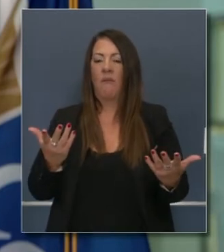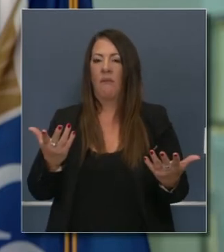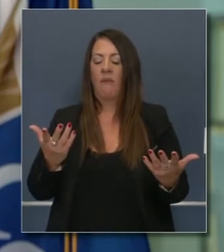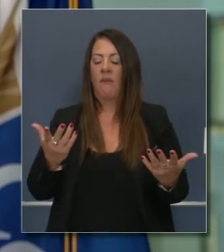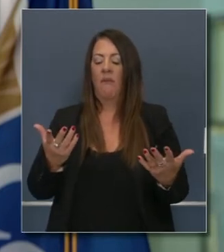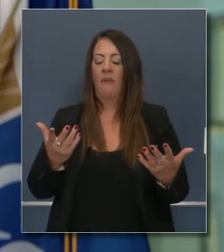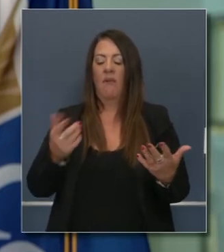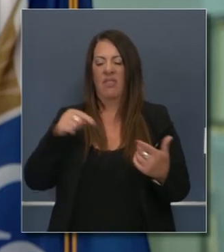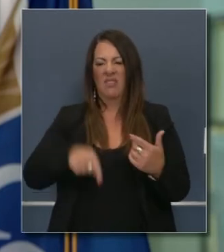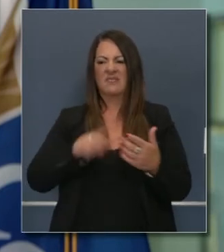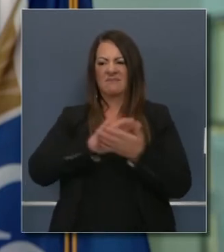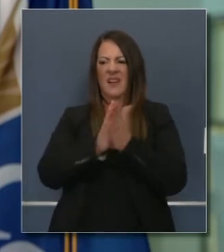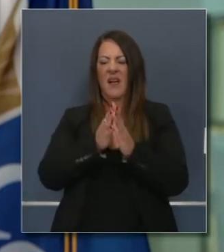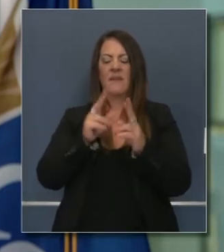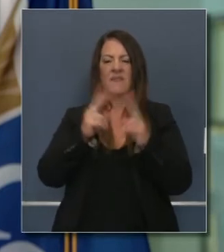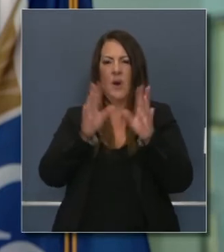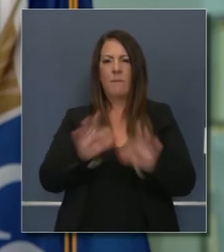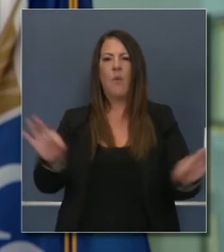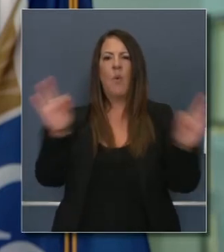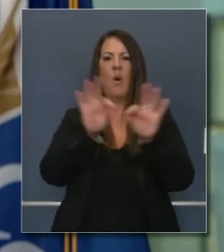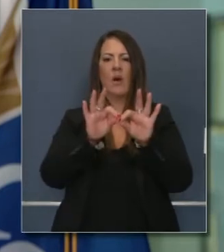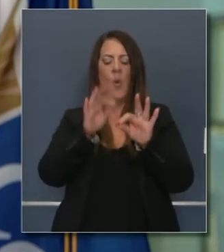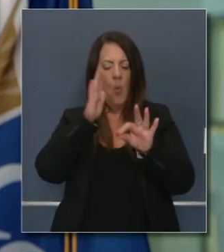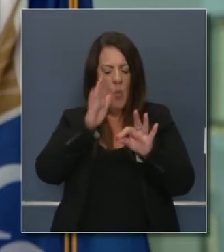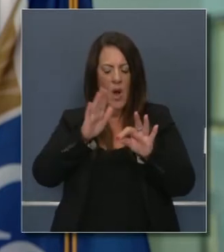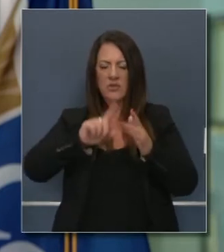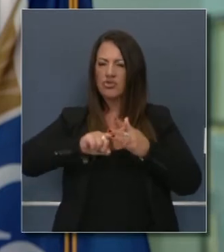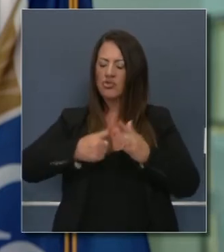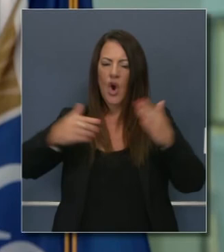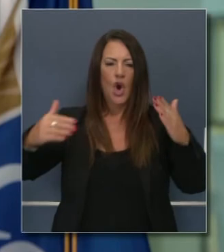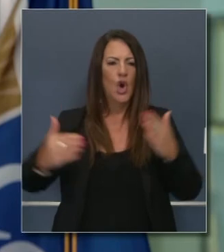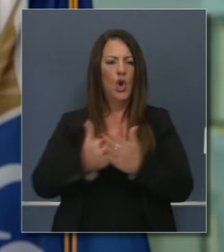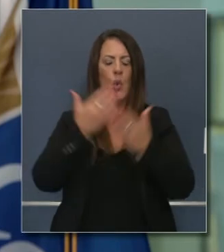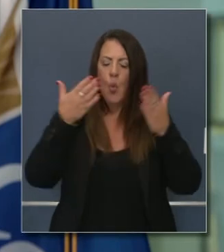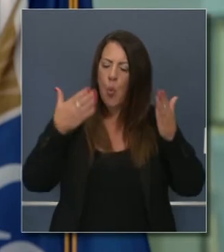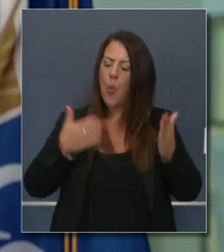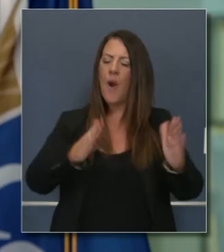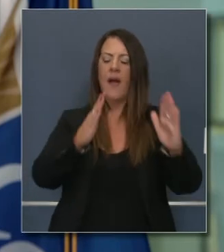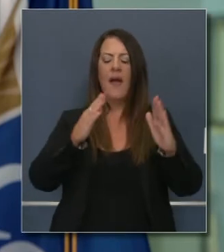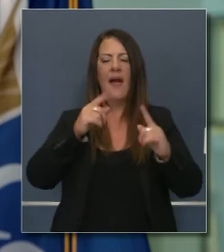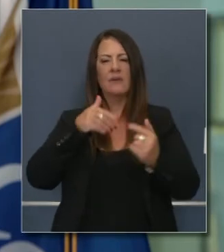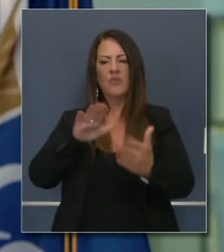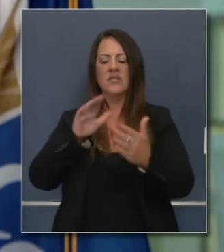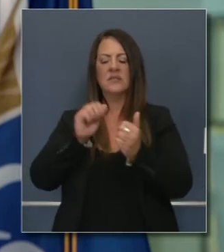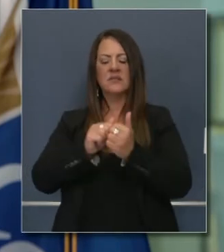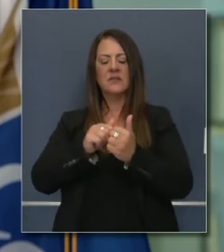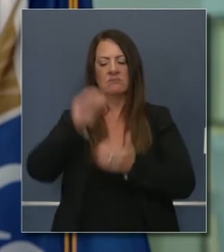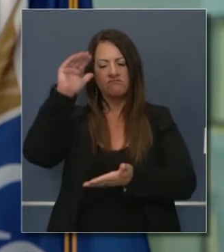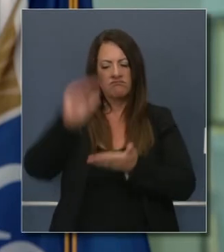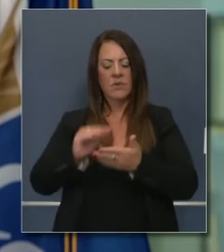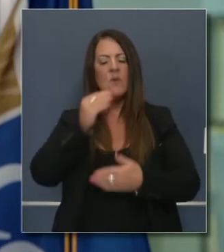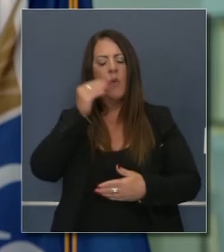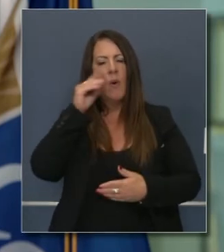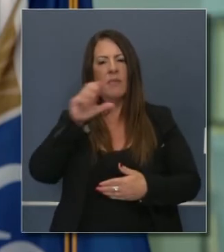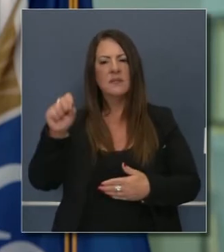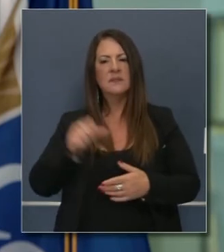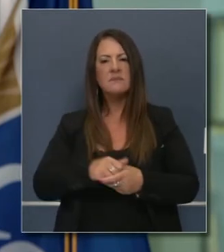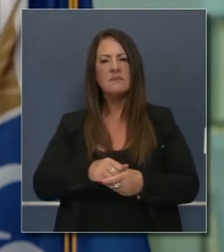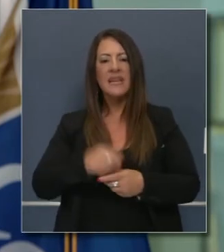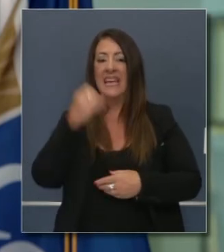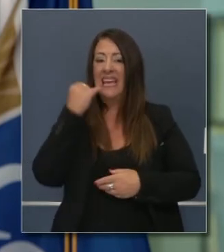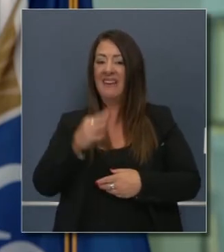probará que es algo instrumental en darle un reinicio, en una nueva narrativa en cuanto a este problema de los desalojados. Y si